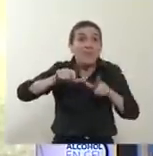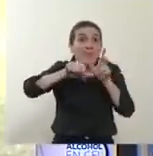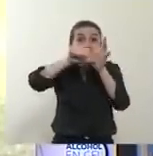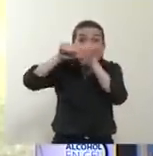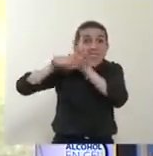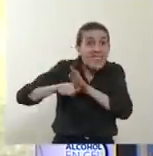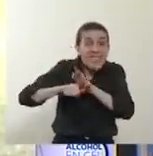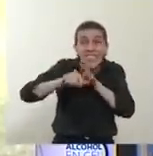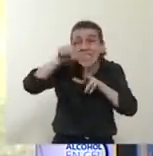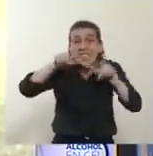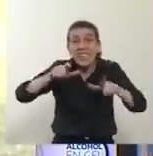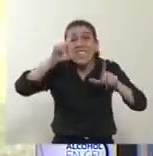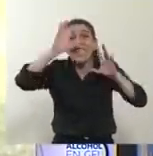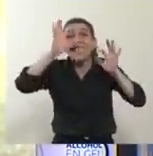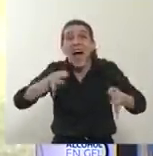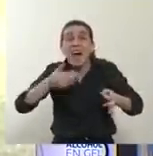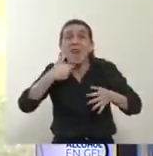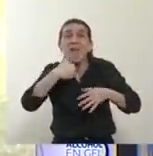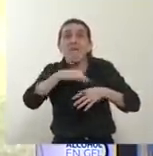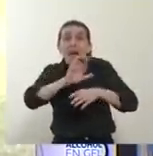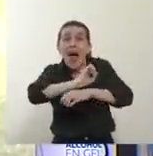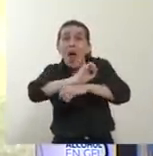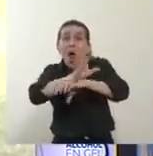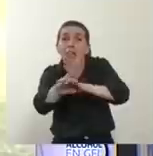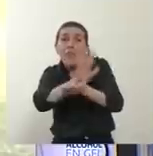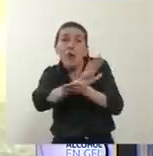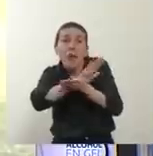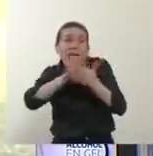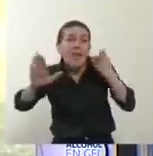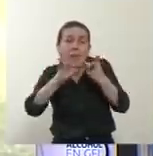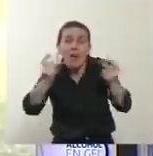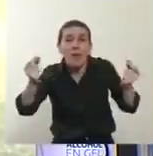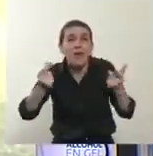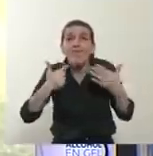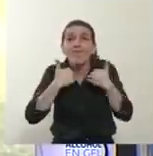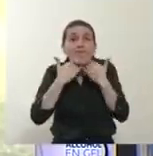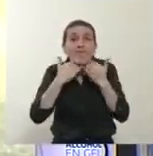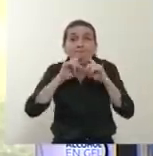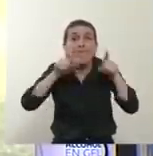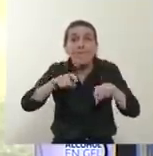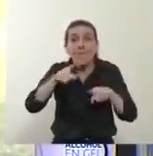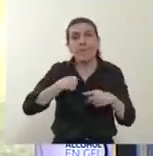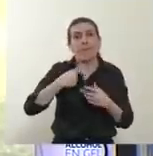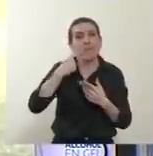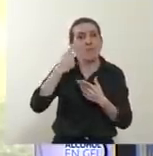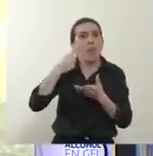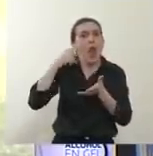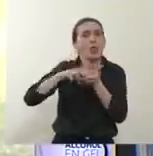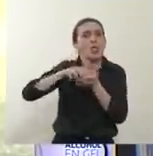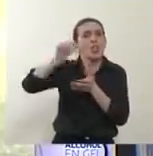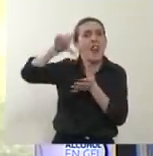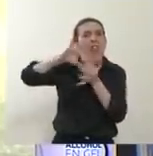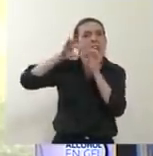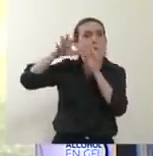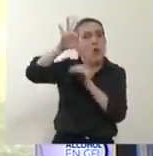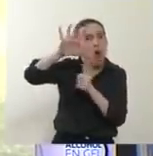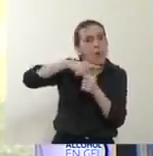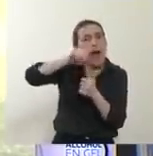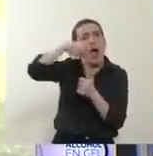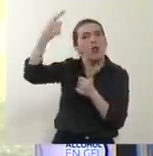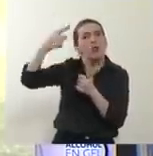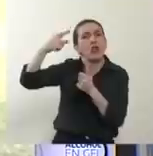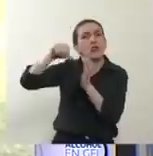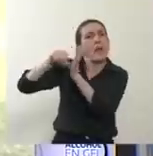cuándo va a terminar esto. Revisen lo que pasa en Europa, en otros lugares del mundo. Lo que está